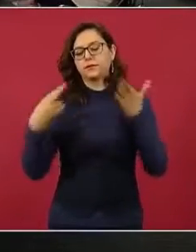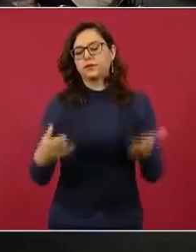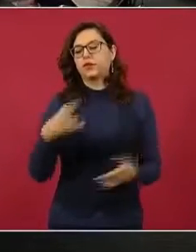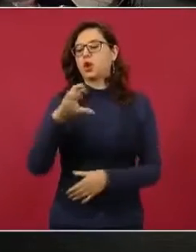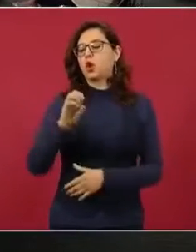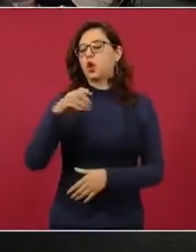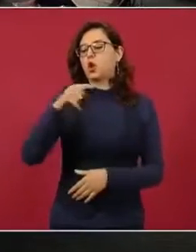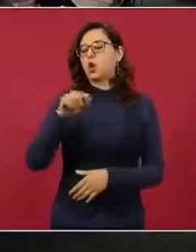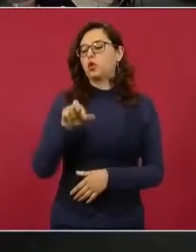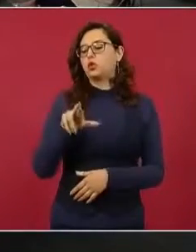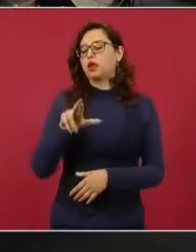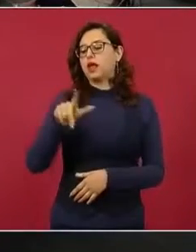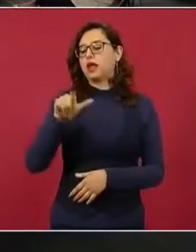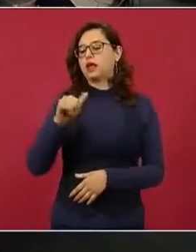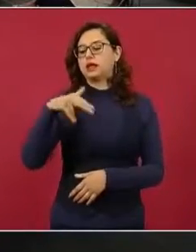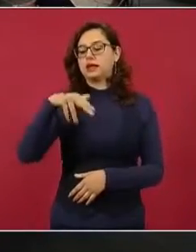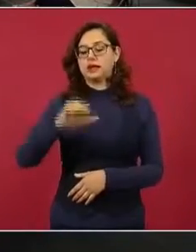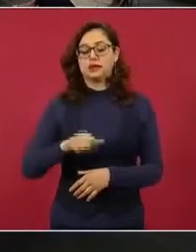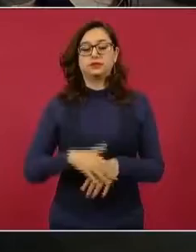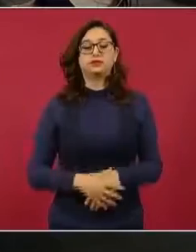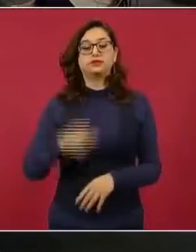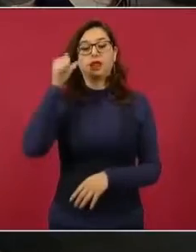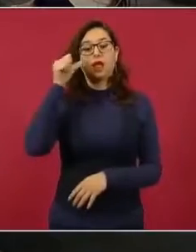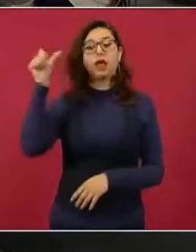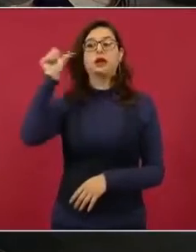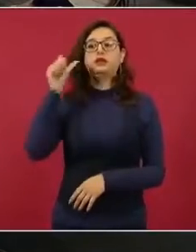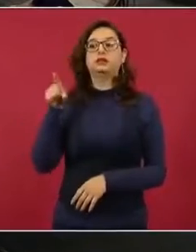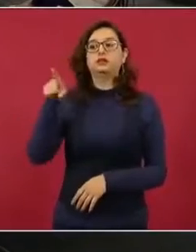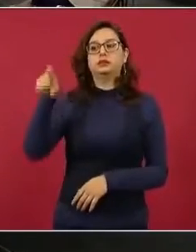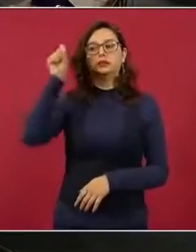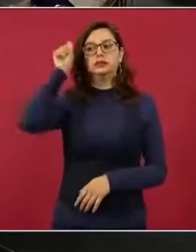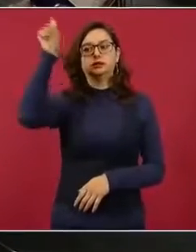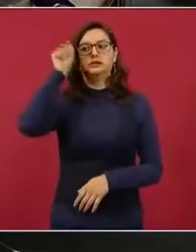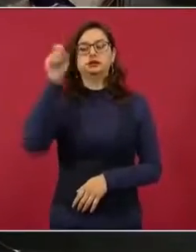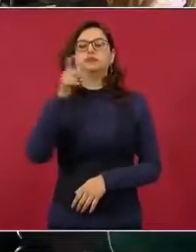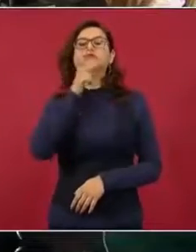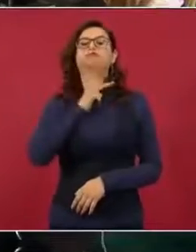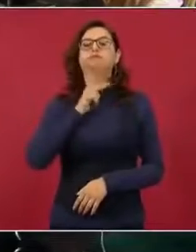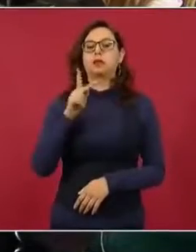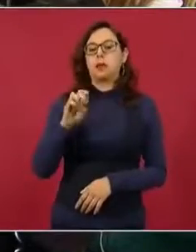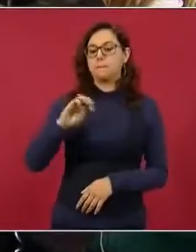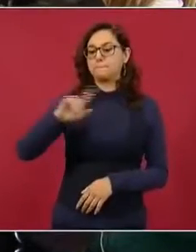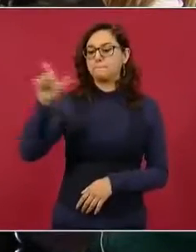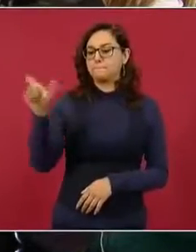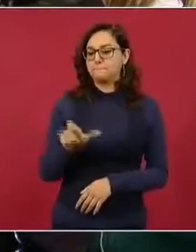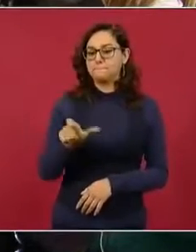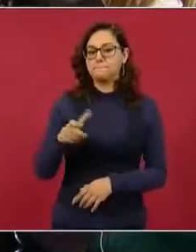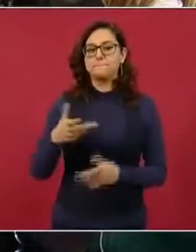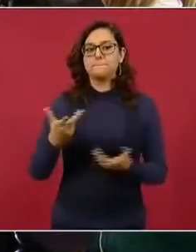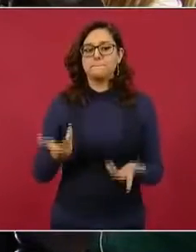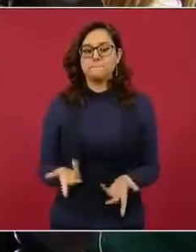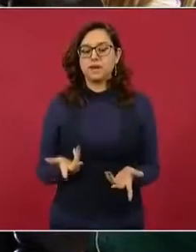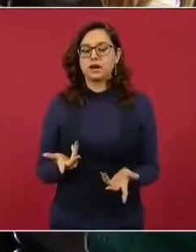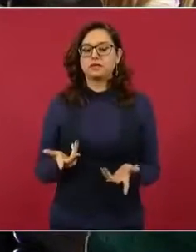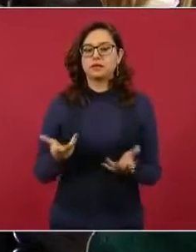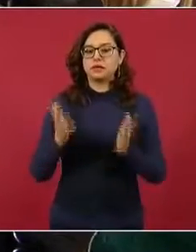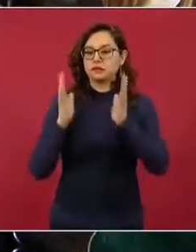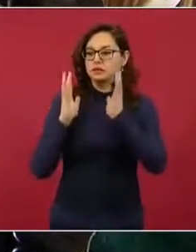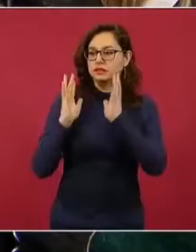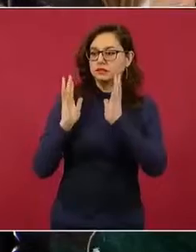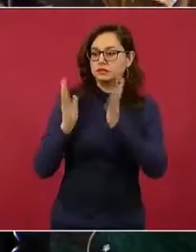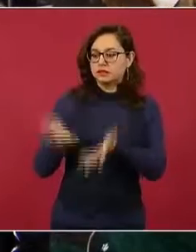elecciones en el sindicato petrolero y que bueno, ya se están dando los primeros resultados de que fue Ricardo Aldana quien